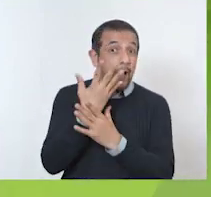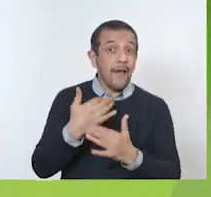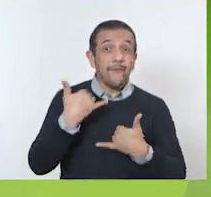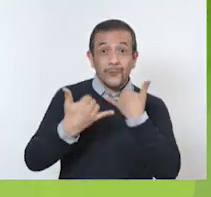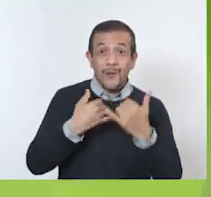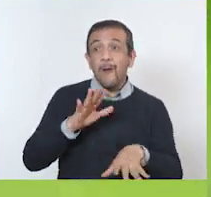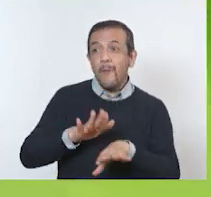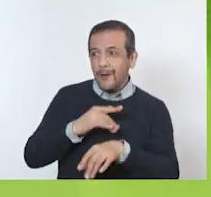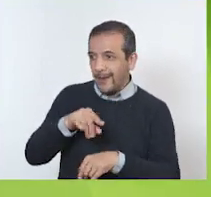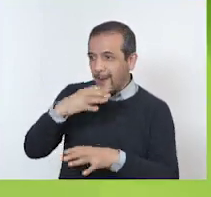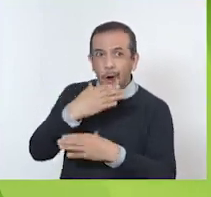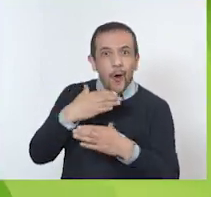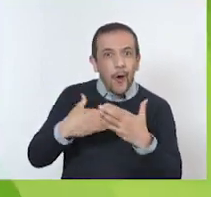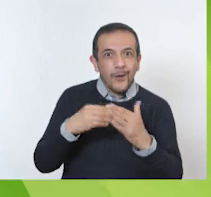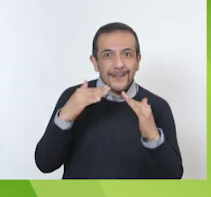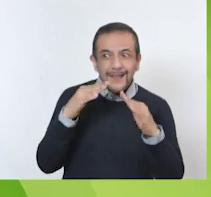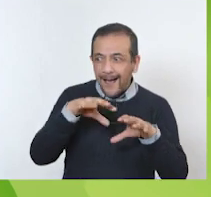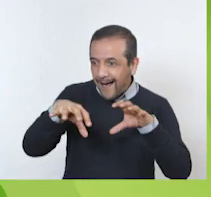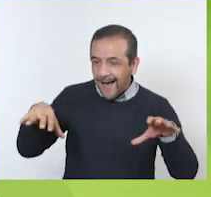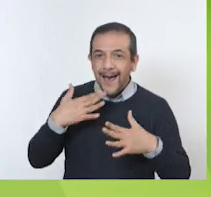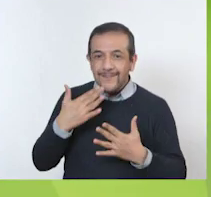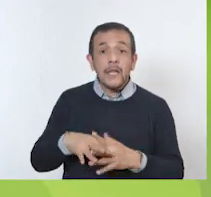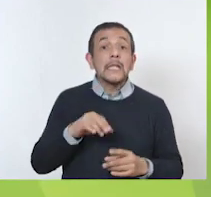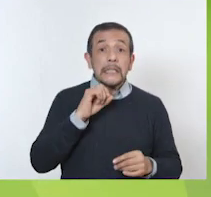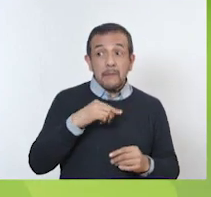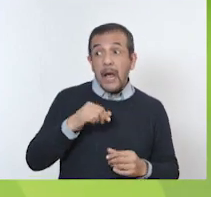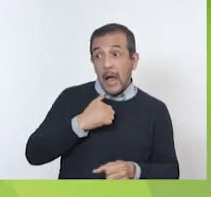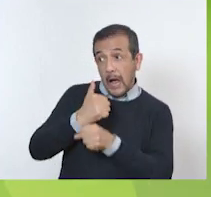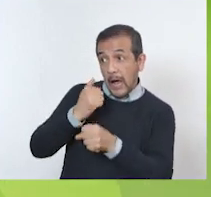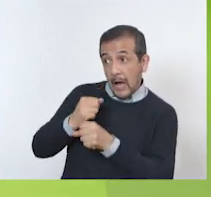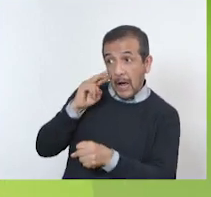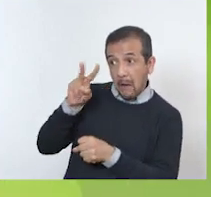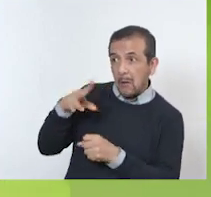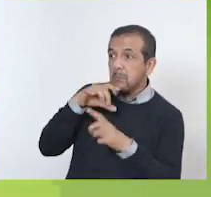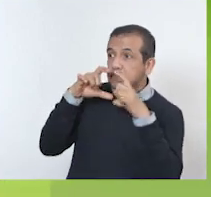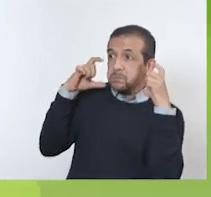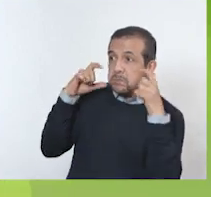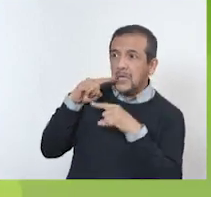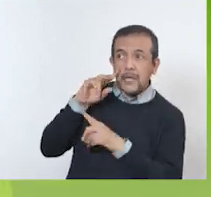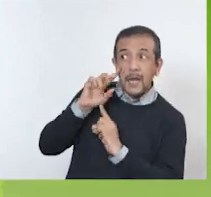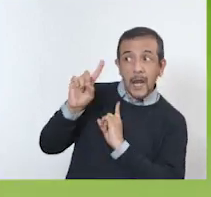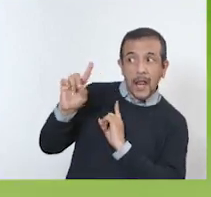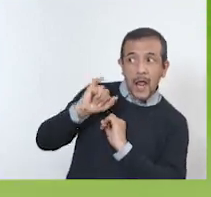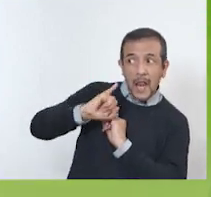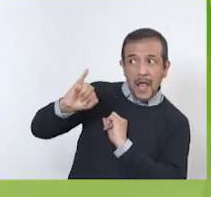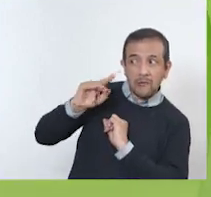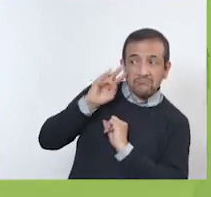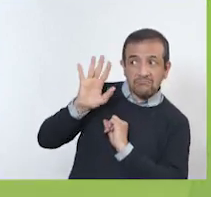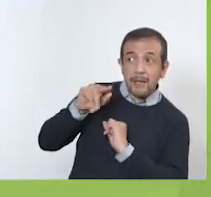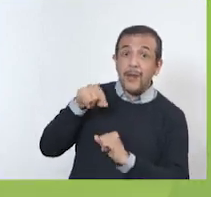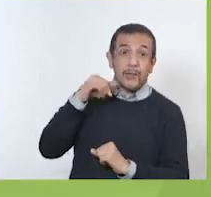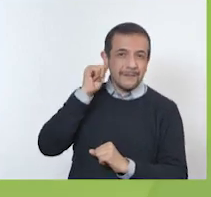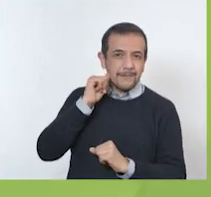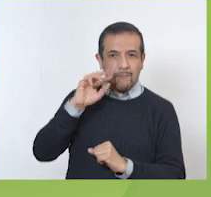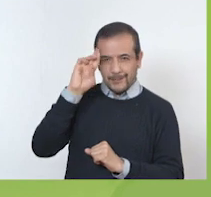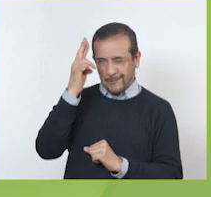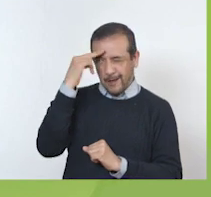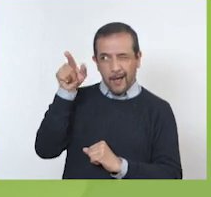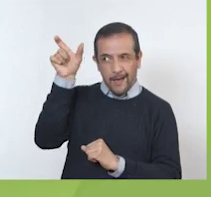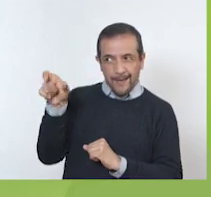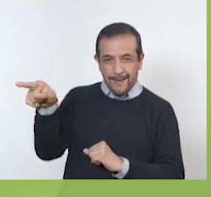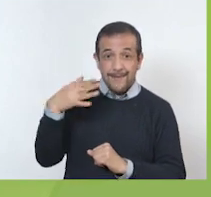tenemos en nuestras casas. A los abuelos los vemos de lejitos y con tapaboca, pero nunca nos olvidamos de ellos.